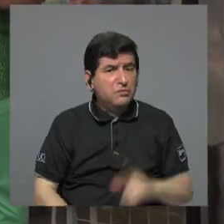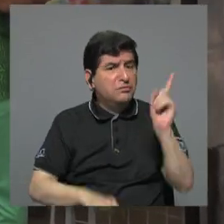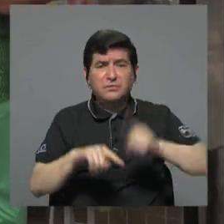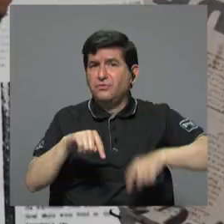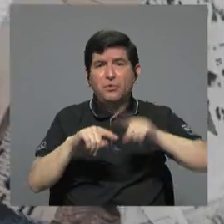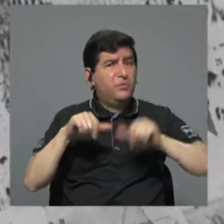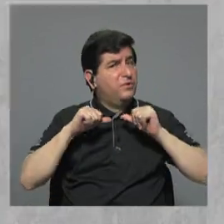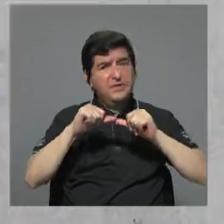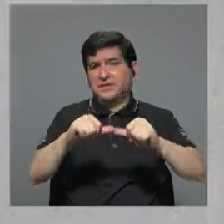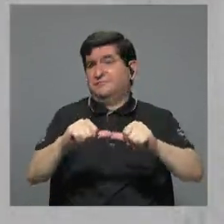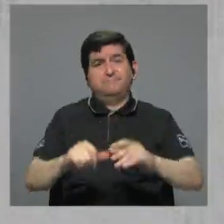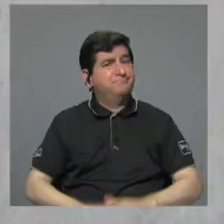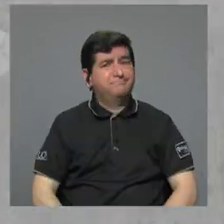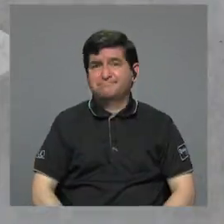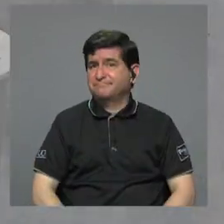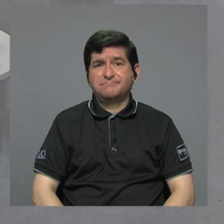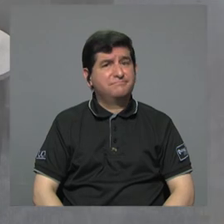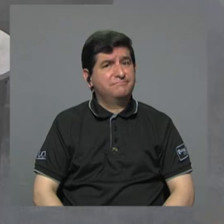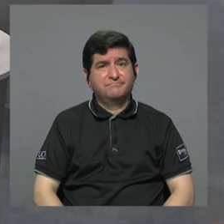podía existir.